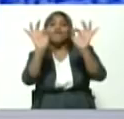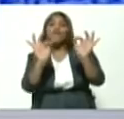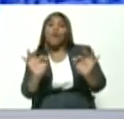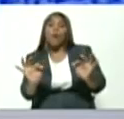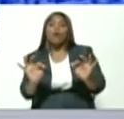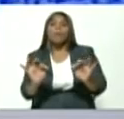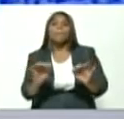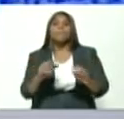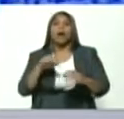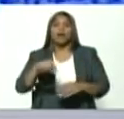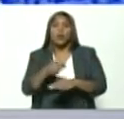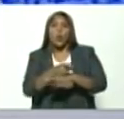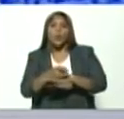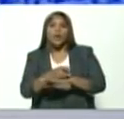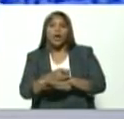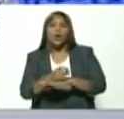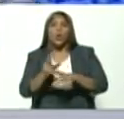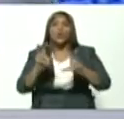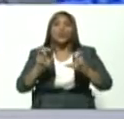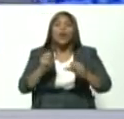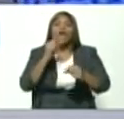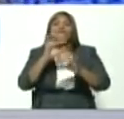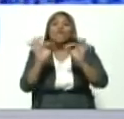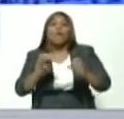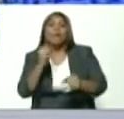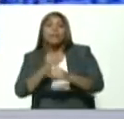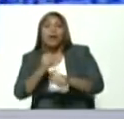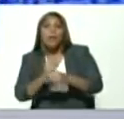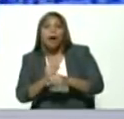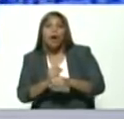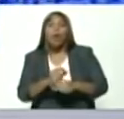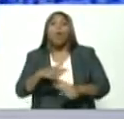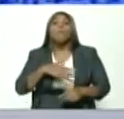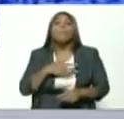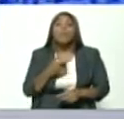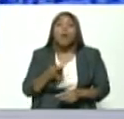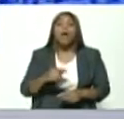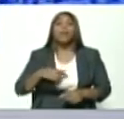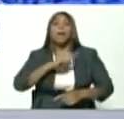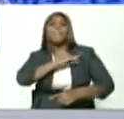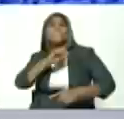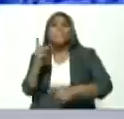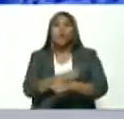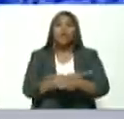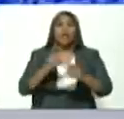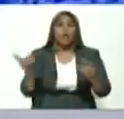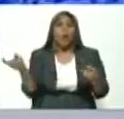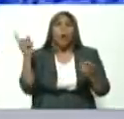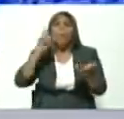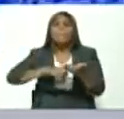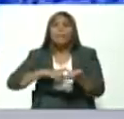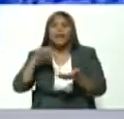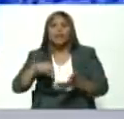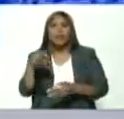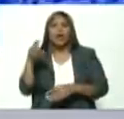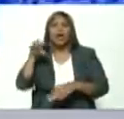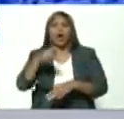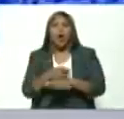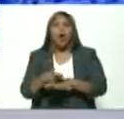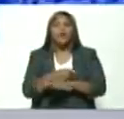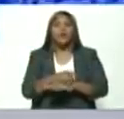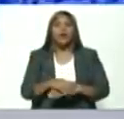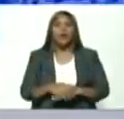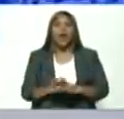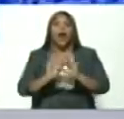gestión es un nuevo modelo para que circule el poder político el poder en general del estado es la